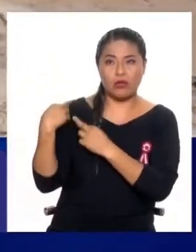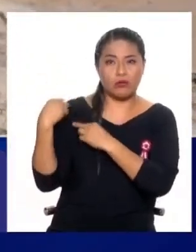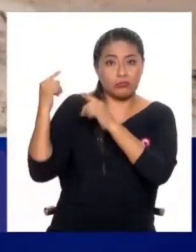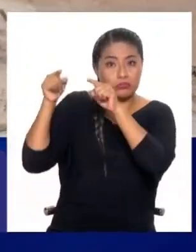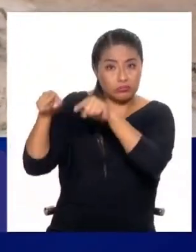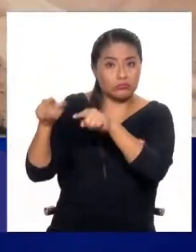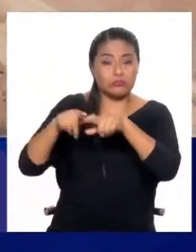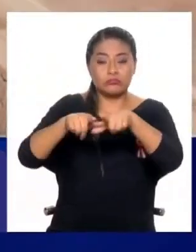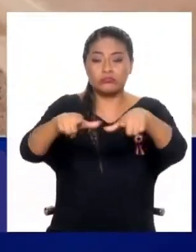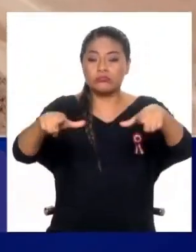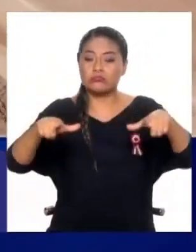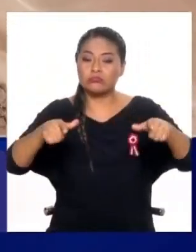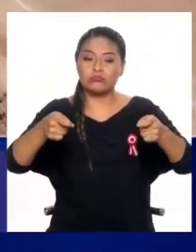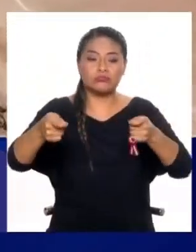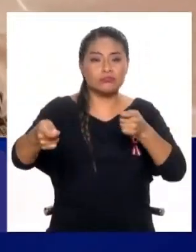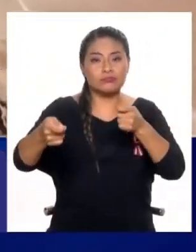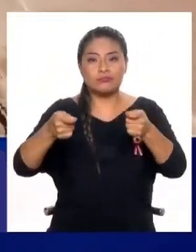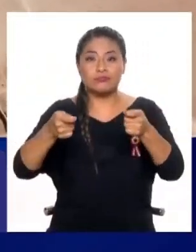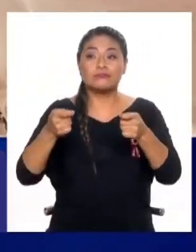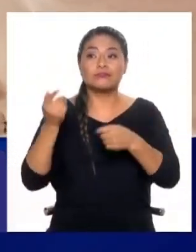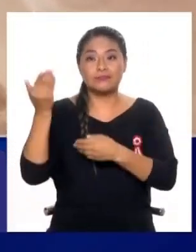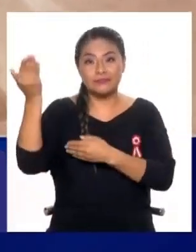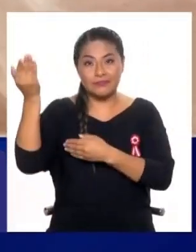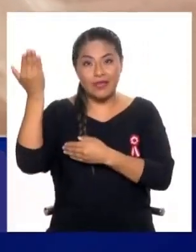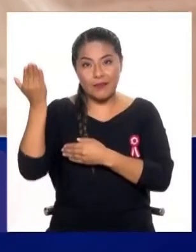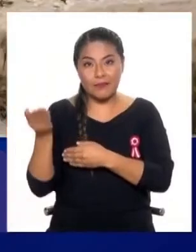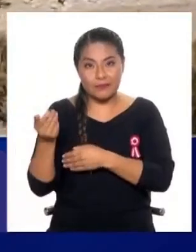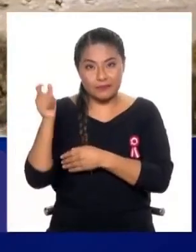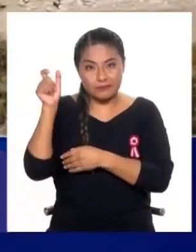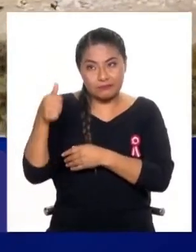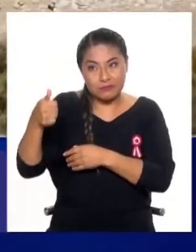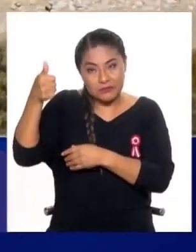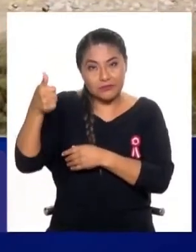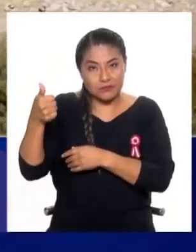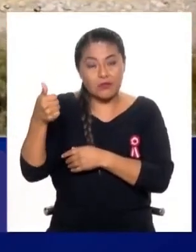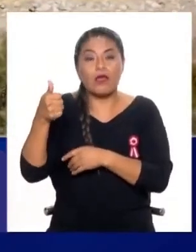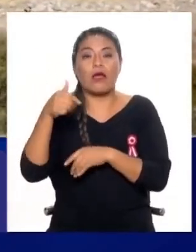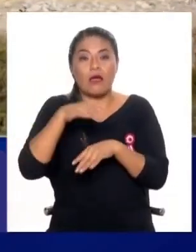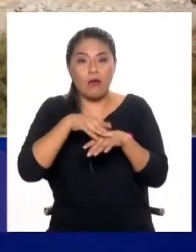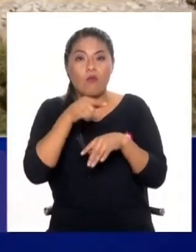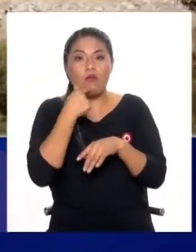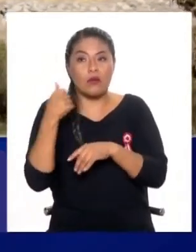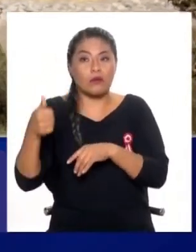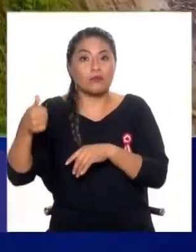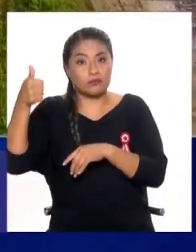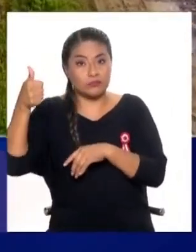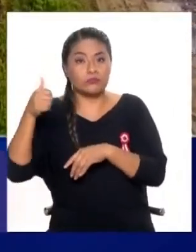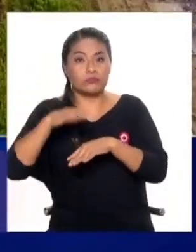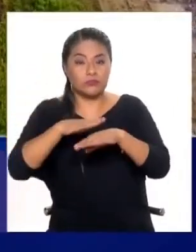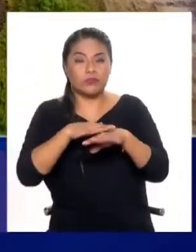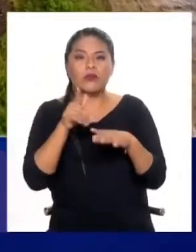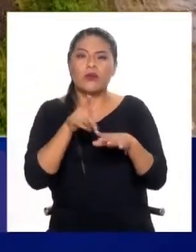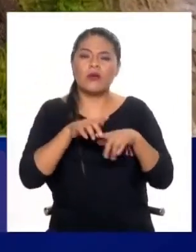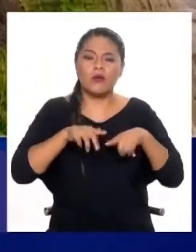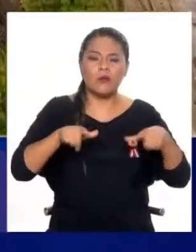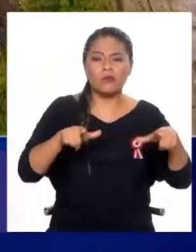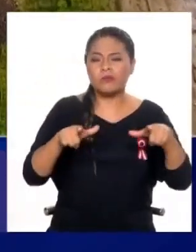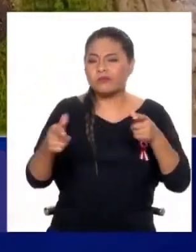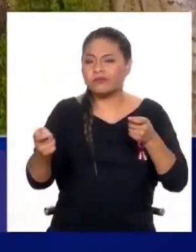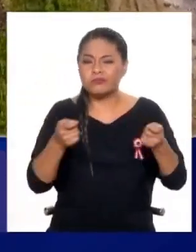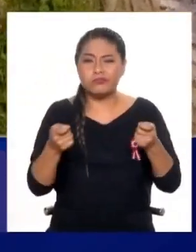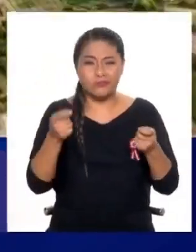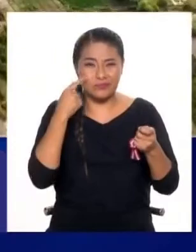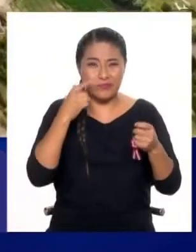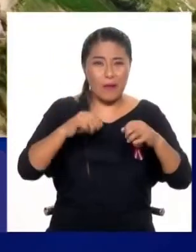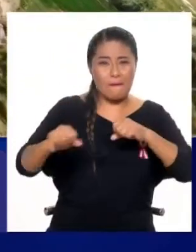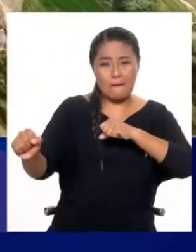territorio dentro de su competencia. Entonces ahí hay que trabajar también fuertemente con las autoridades y que estas oficinas de gestión de riesgo de